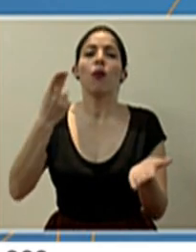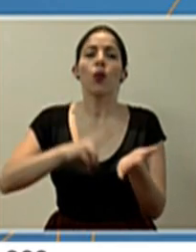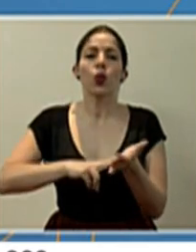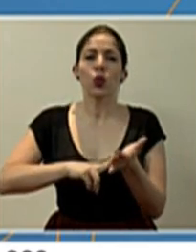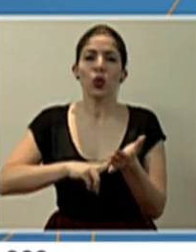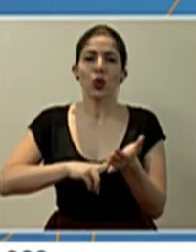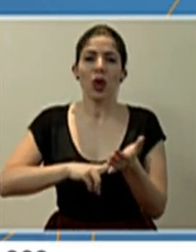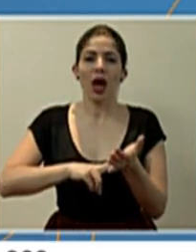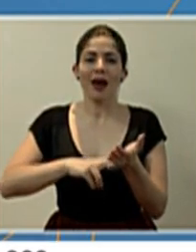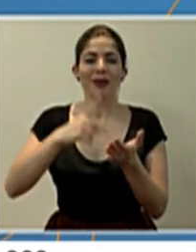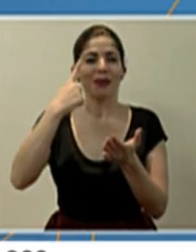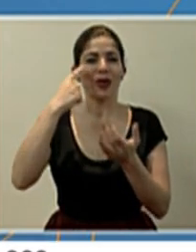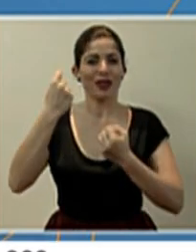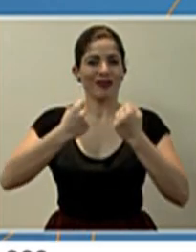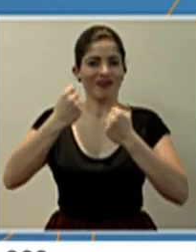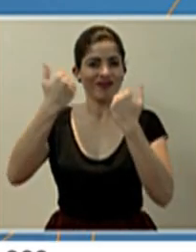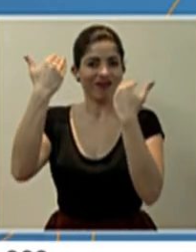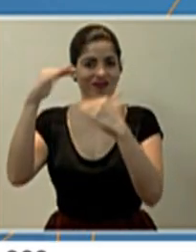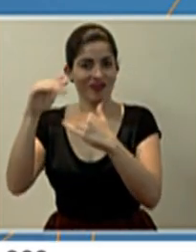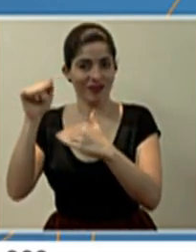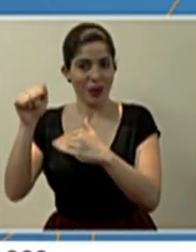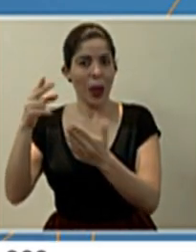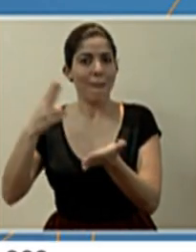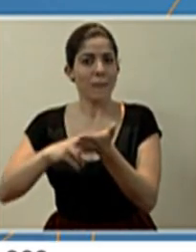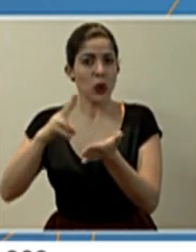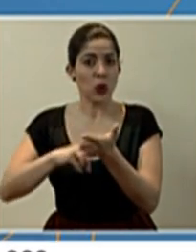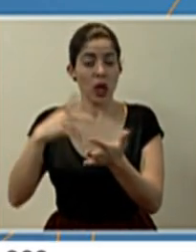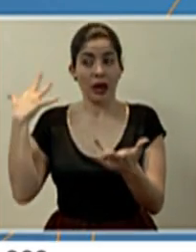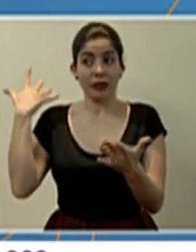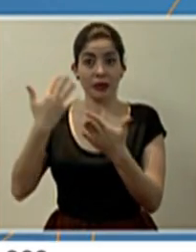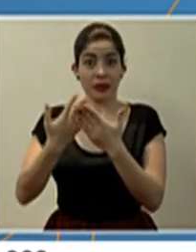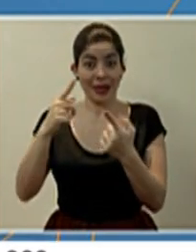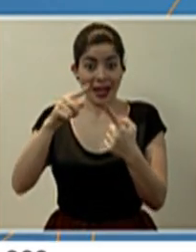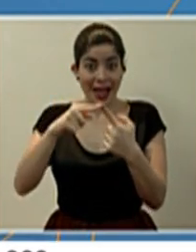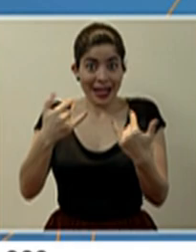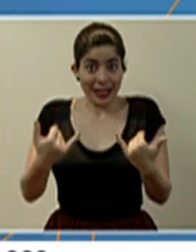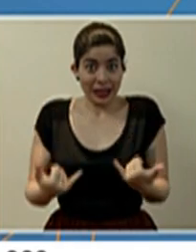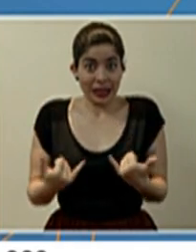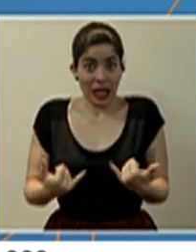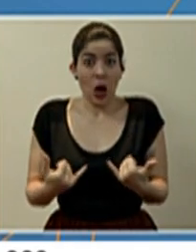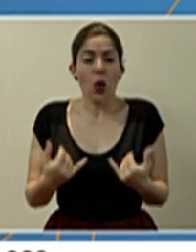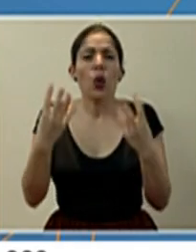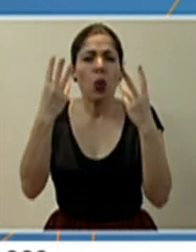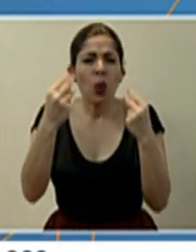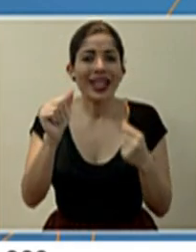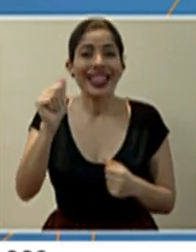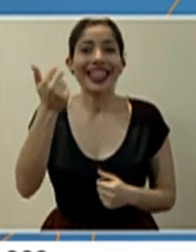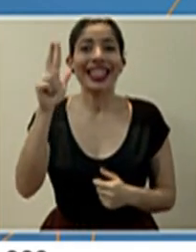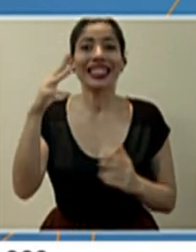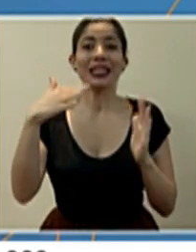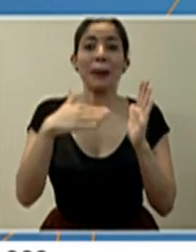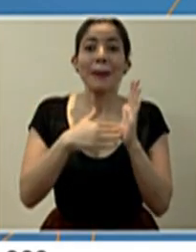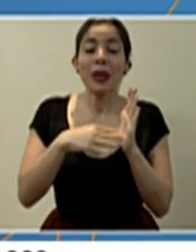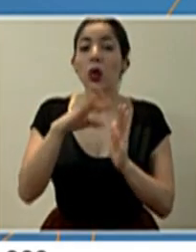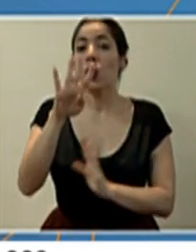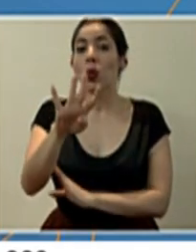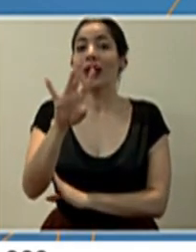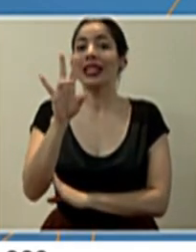Por la restricción vehicular, hasta el momento, hasta el momento, llevamos 13 mil 47